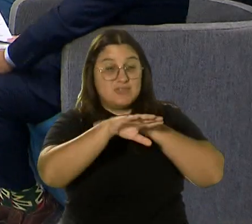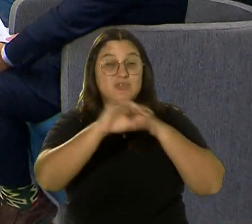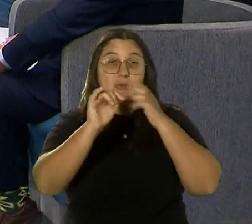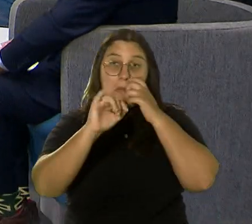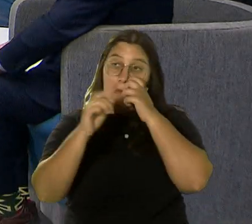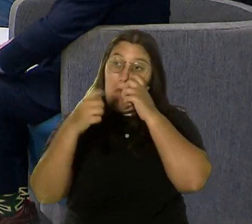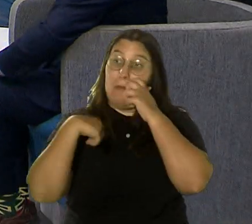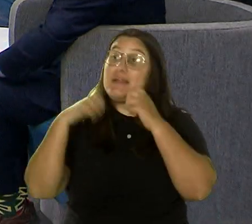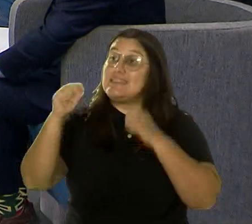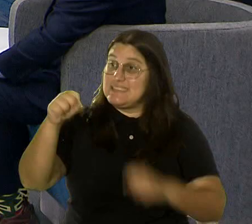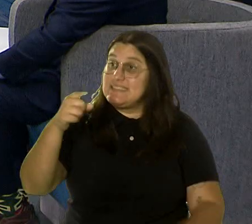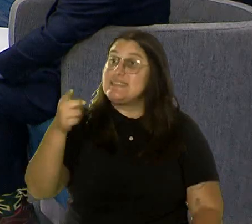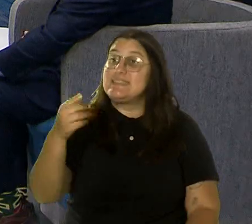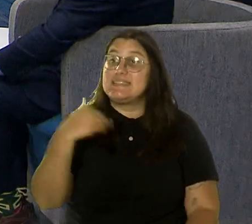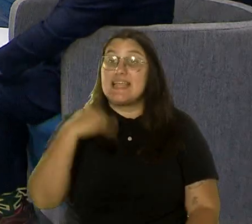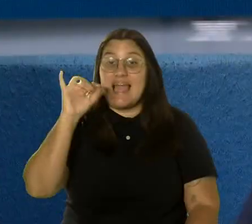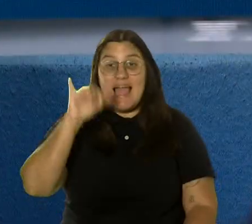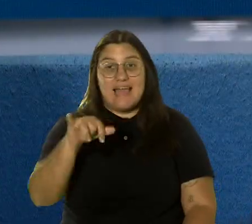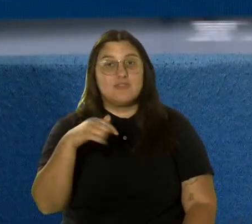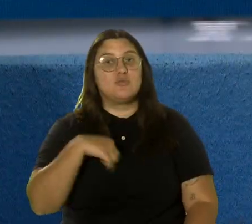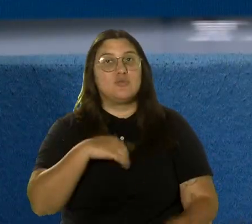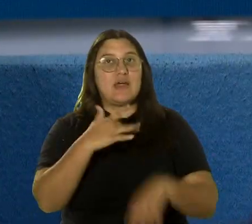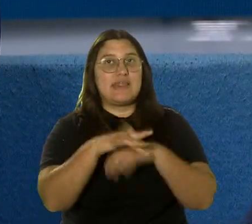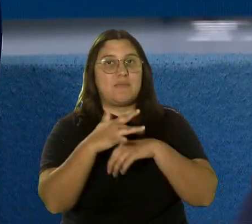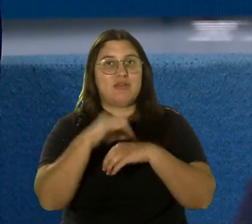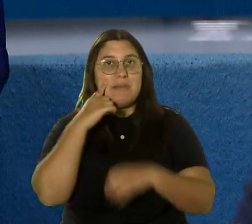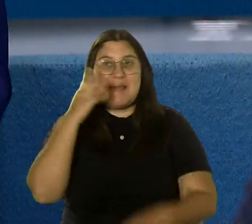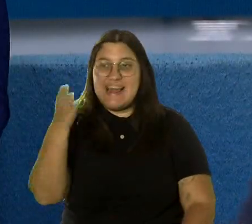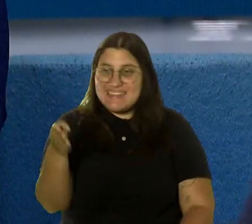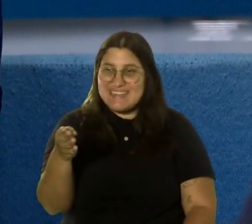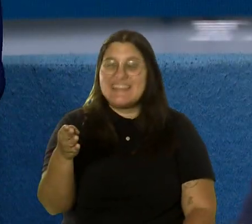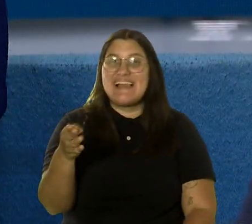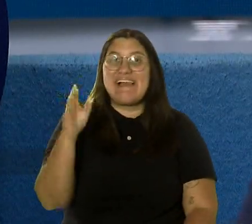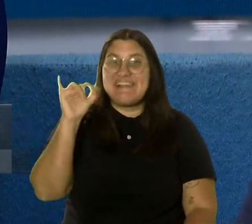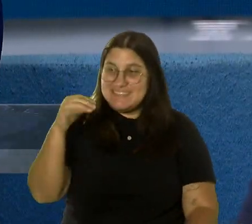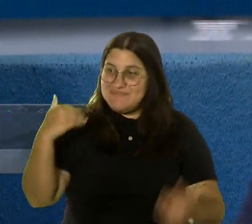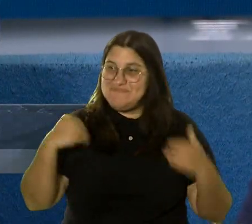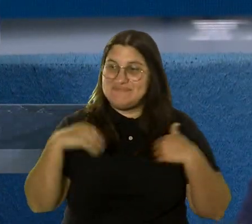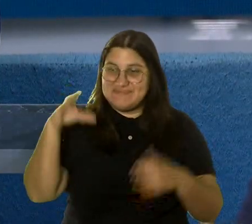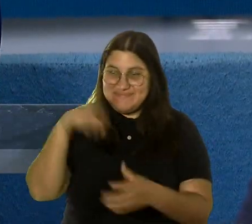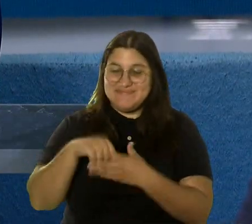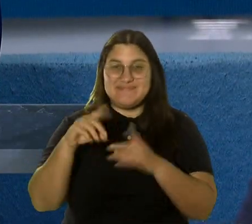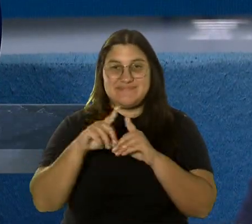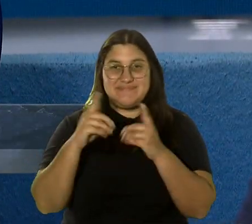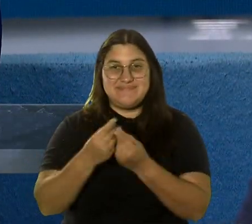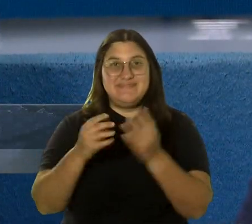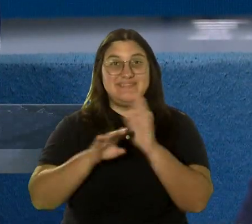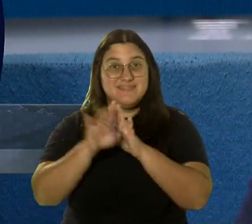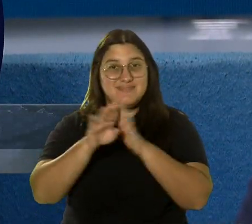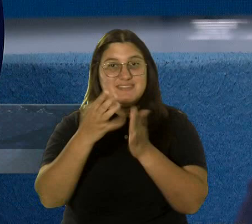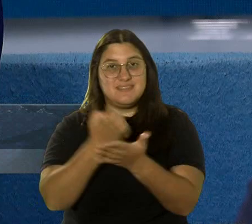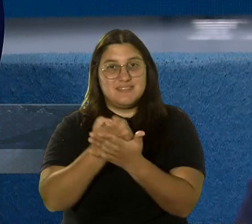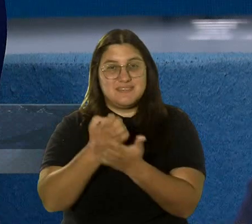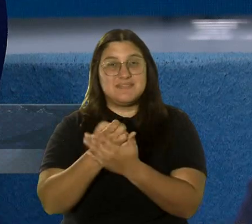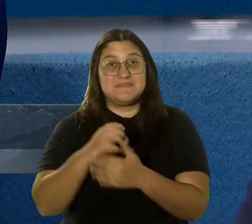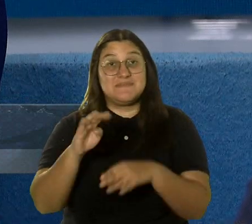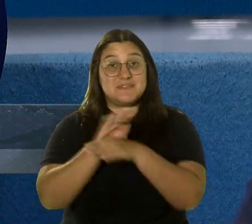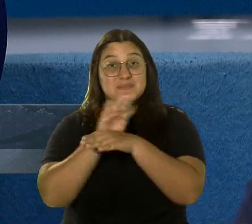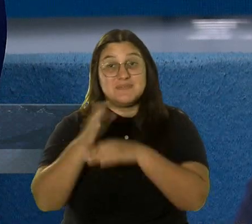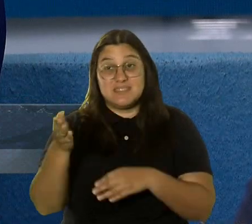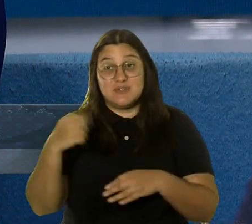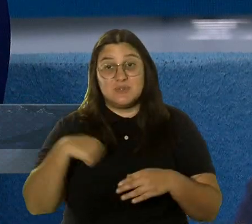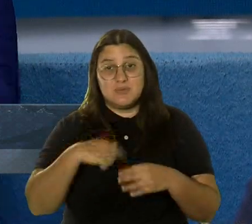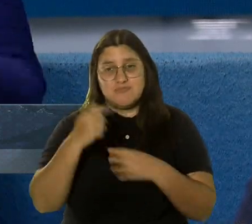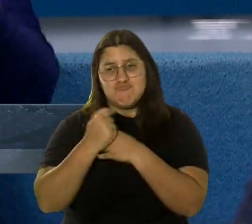decirte, mira, sí, esto es lo que tenemos disponible para ti. Esto es lo que existe dentro del Departamento de Desarrollo Económico y Comercio dentro de la gama de programas que tenemos